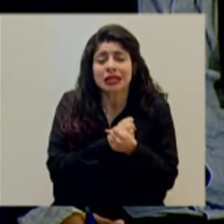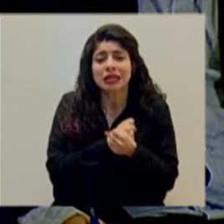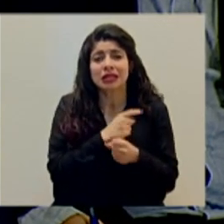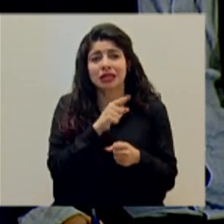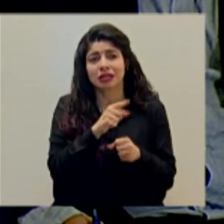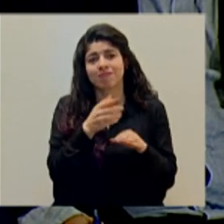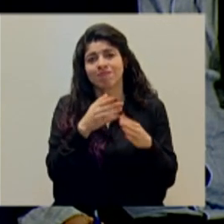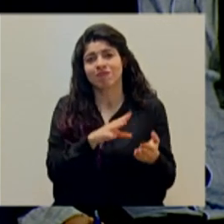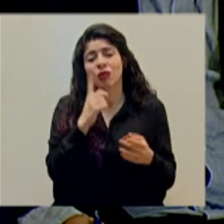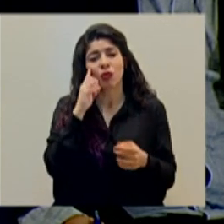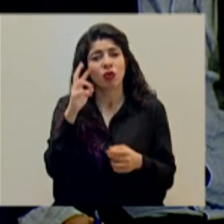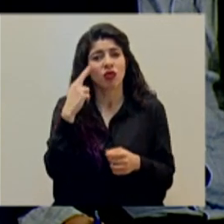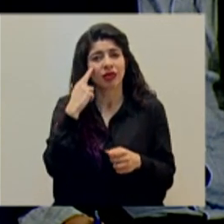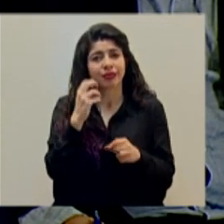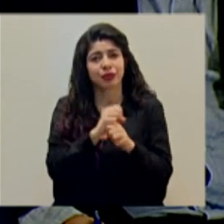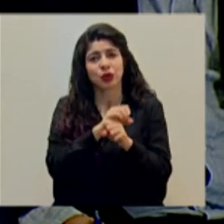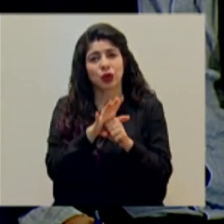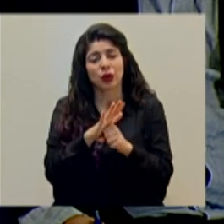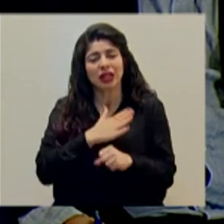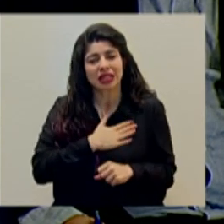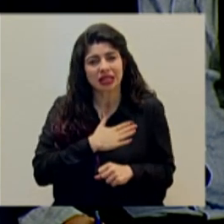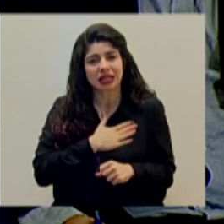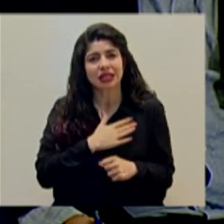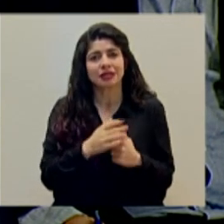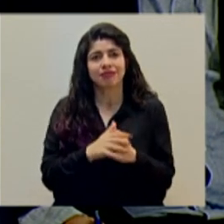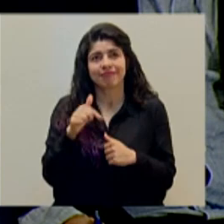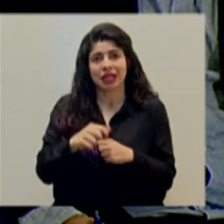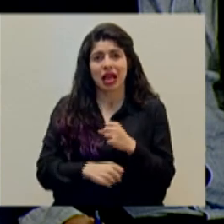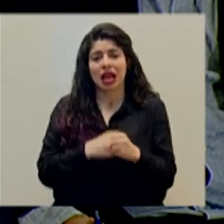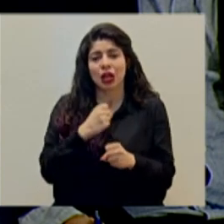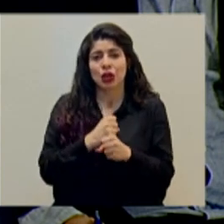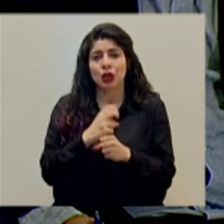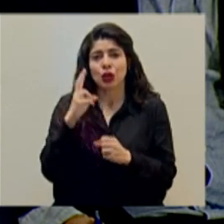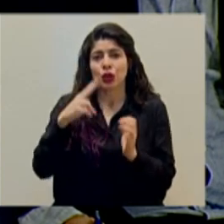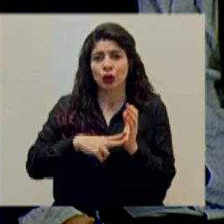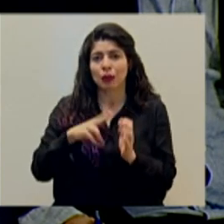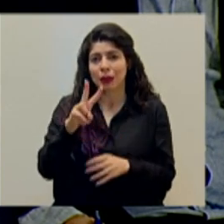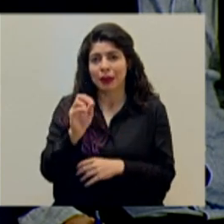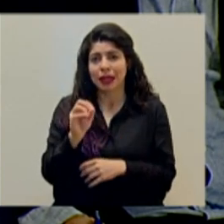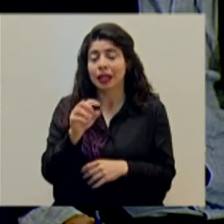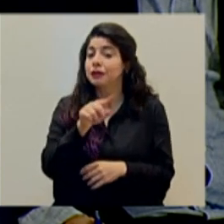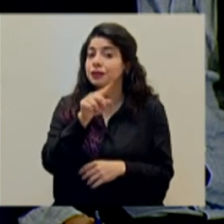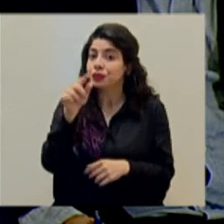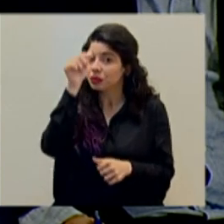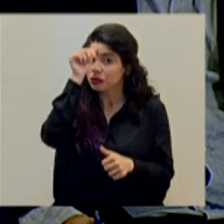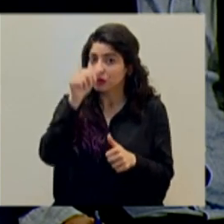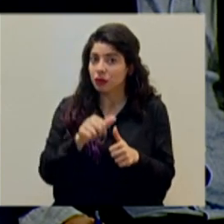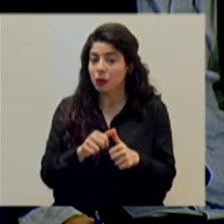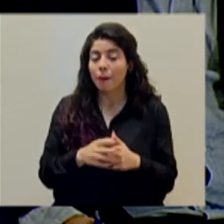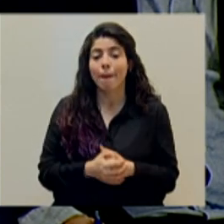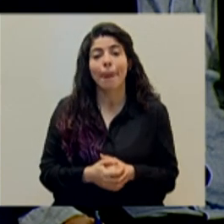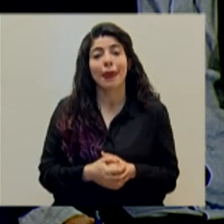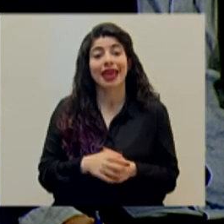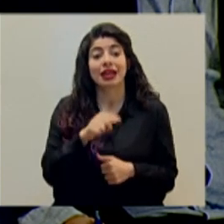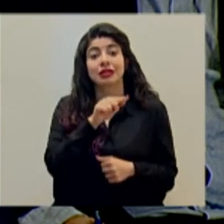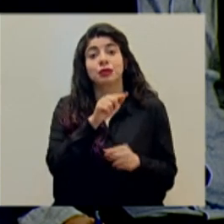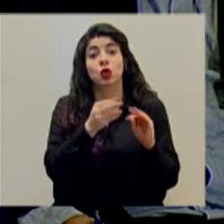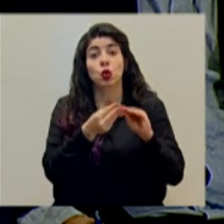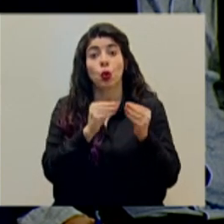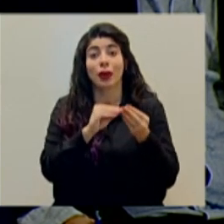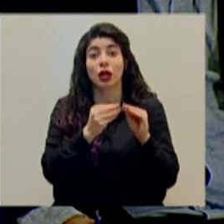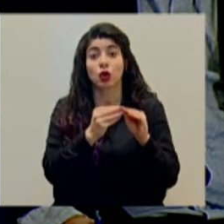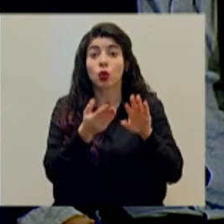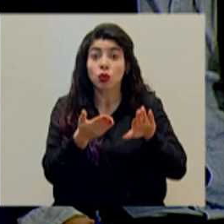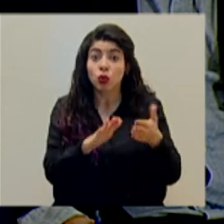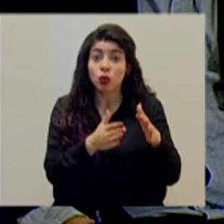por este COVID-19 en el 2020. Recordemos que esta cifra de